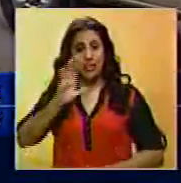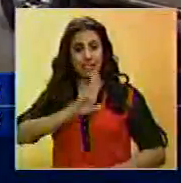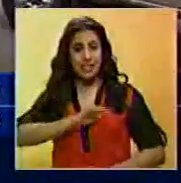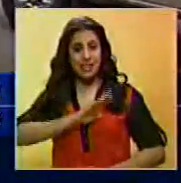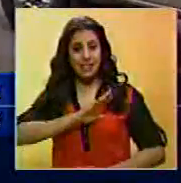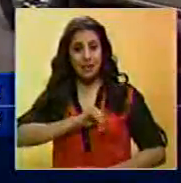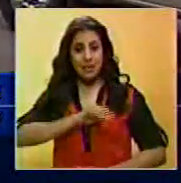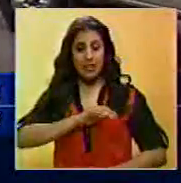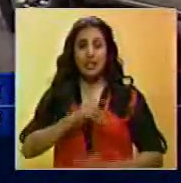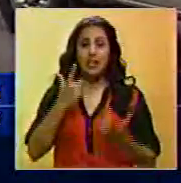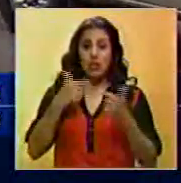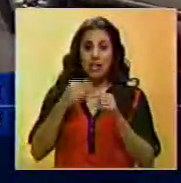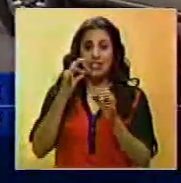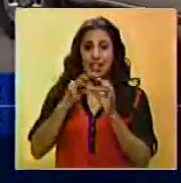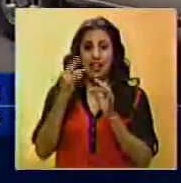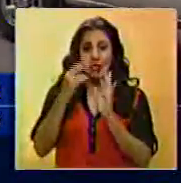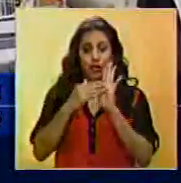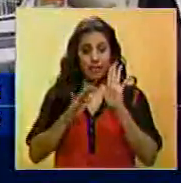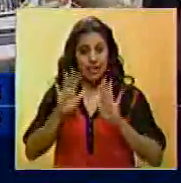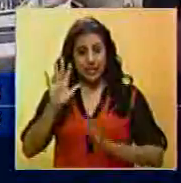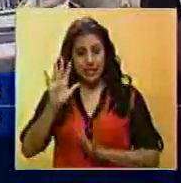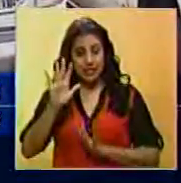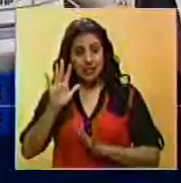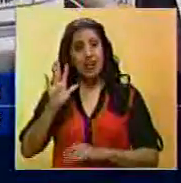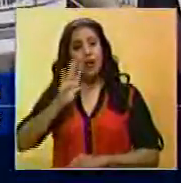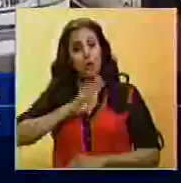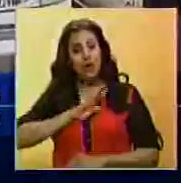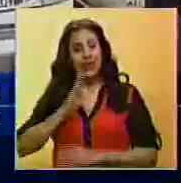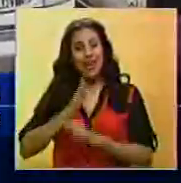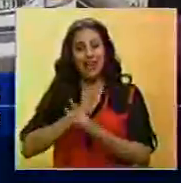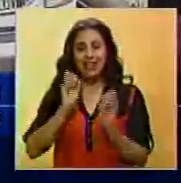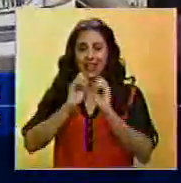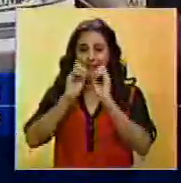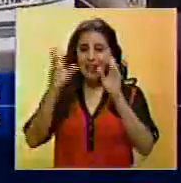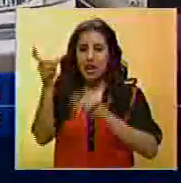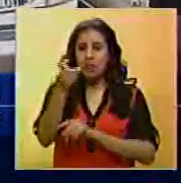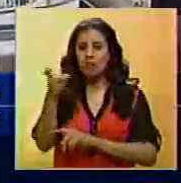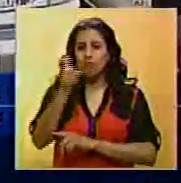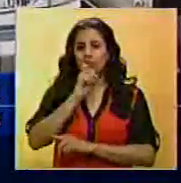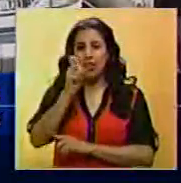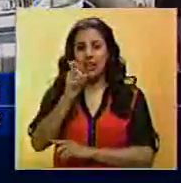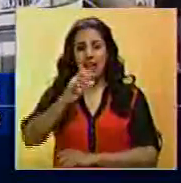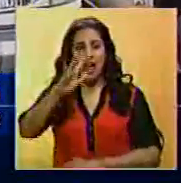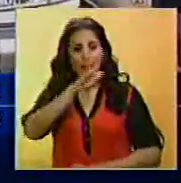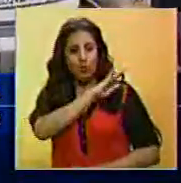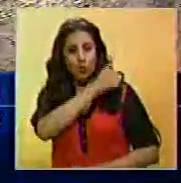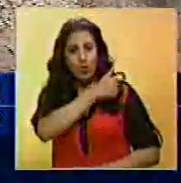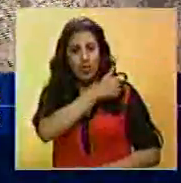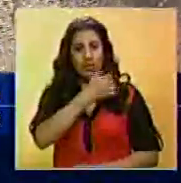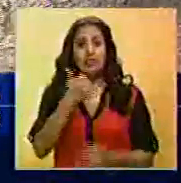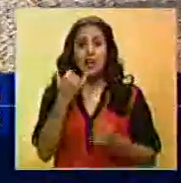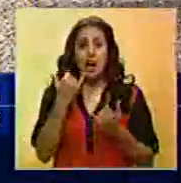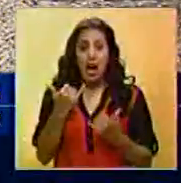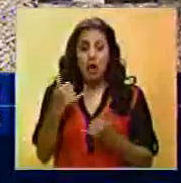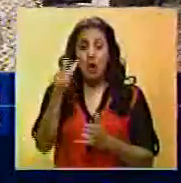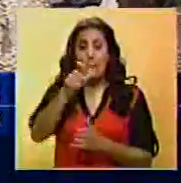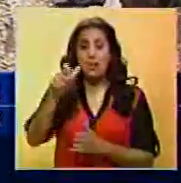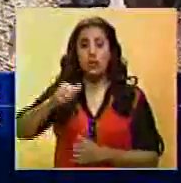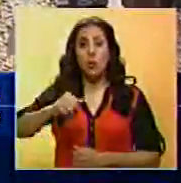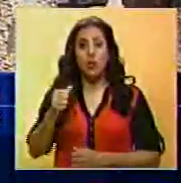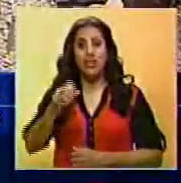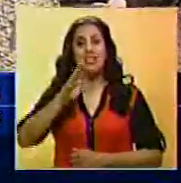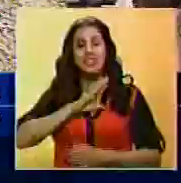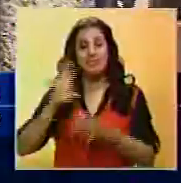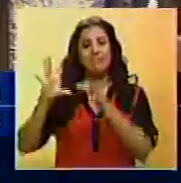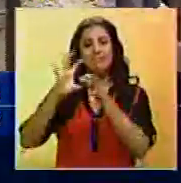CPC desde septiembre del 2015, por lo que era ampliamente buscado por las autoridades. Según versión policial,